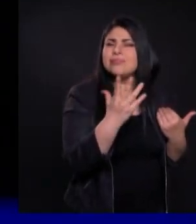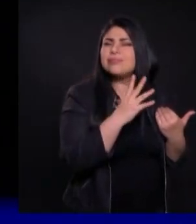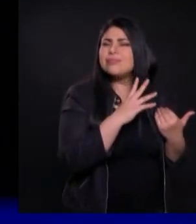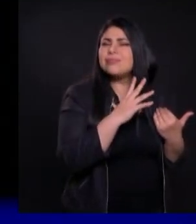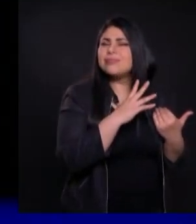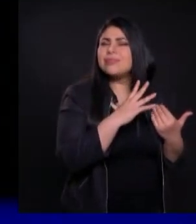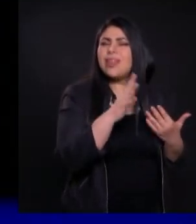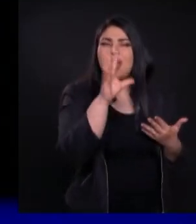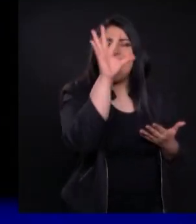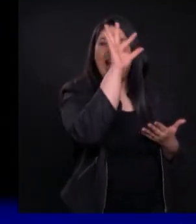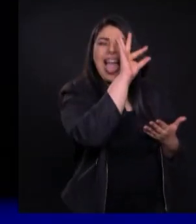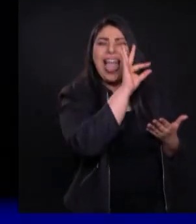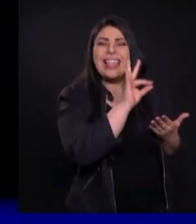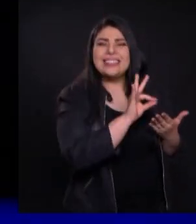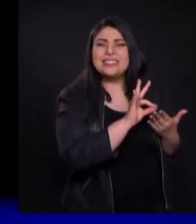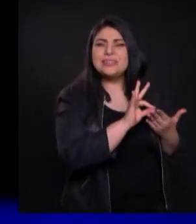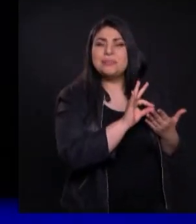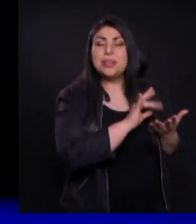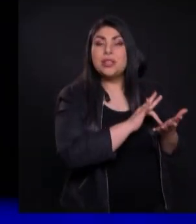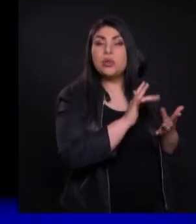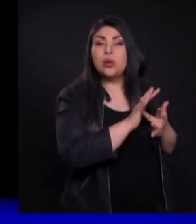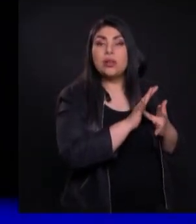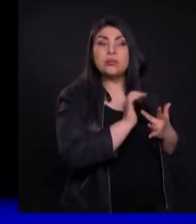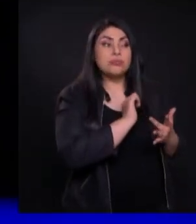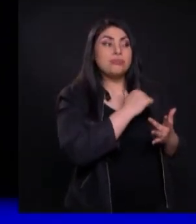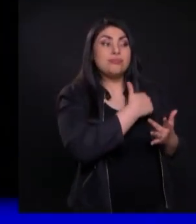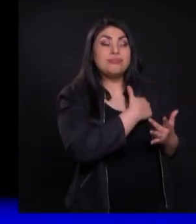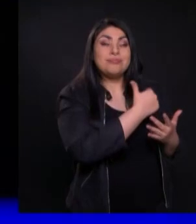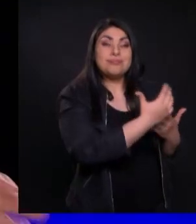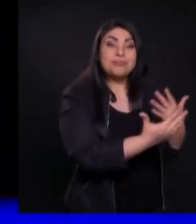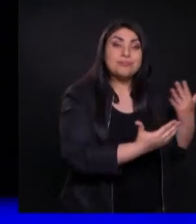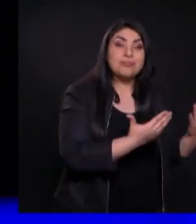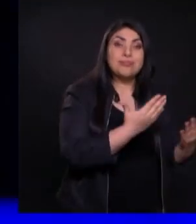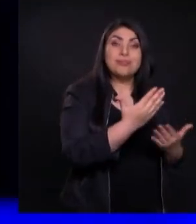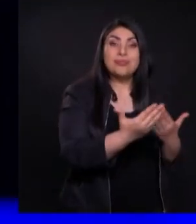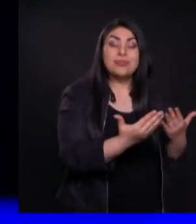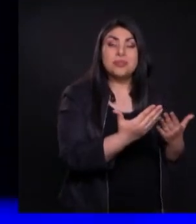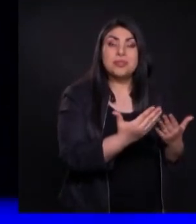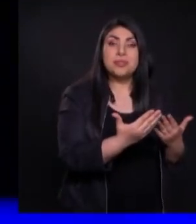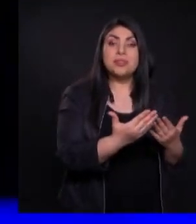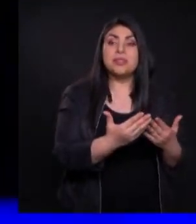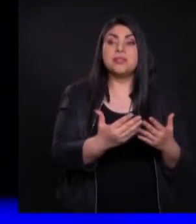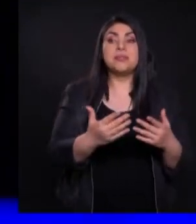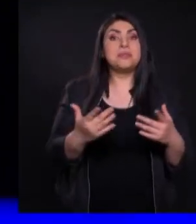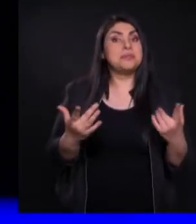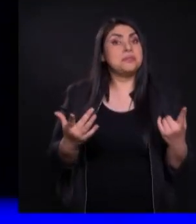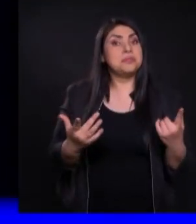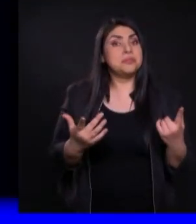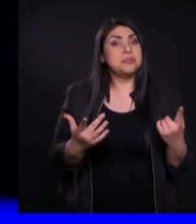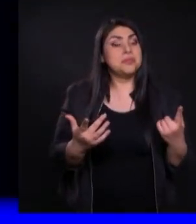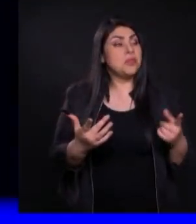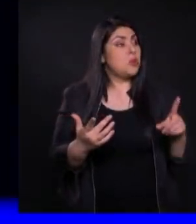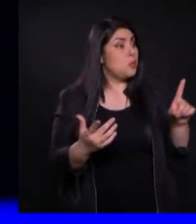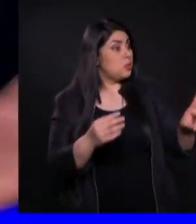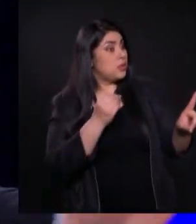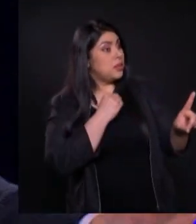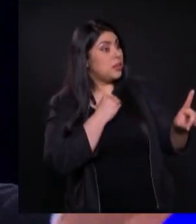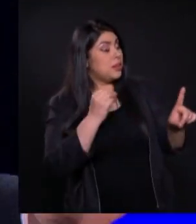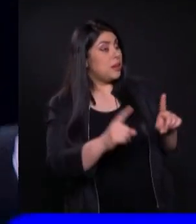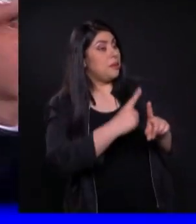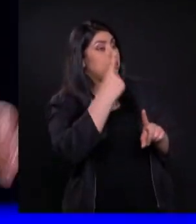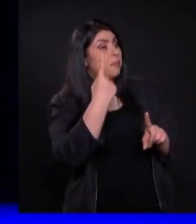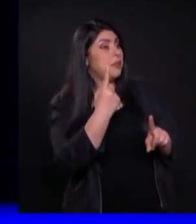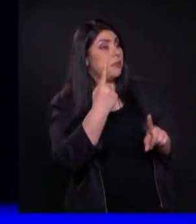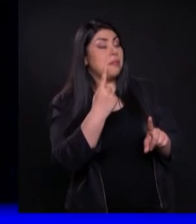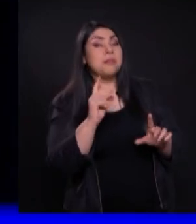Que Jesús estaba enseñando acá Porque luego al final dice Y el que quiera ser el primero entre vosotros será vuestro siervo Si se trata de posiciones